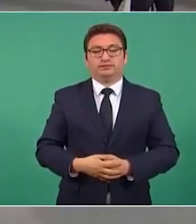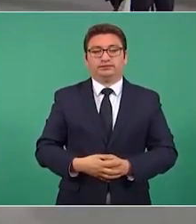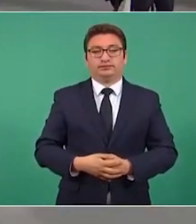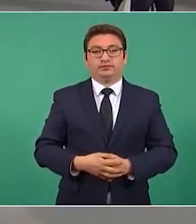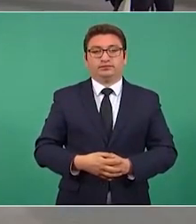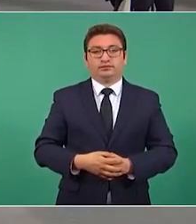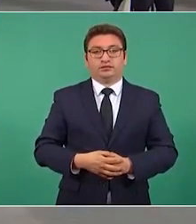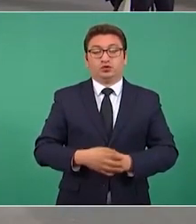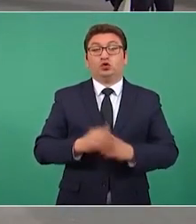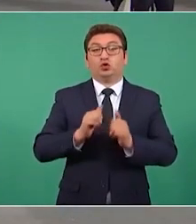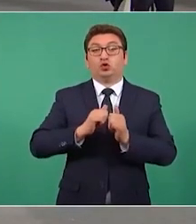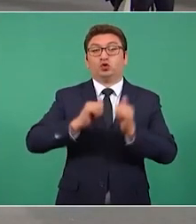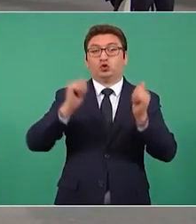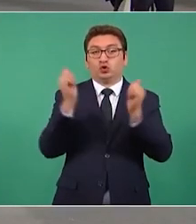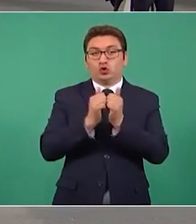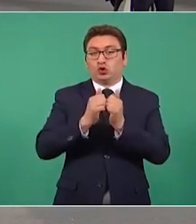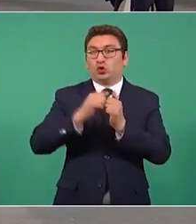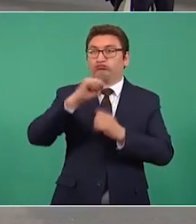incluyendo inflación